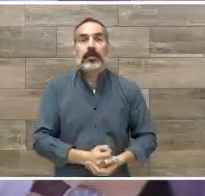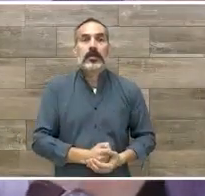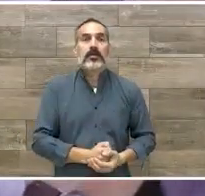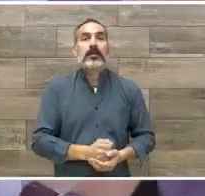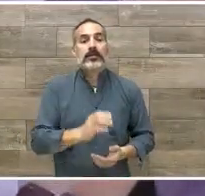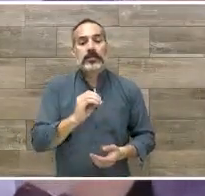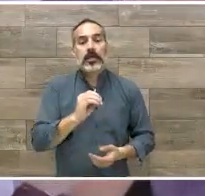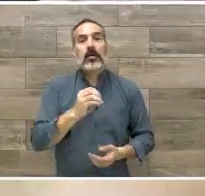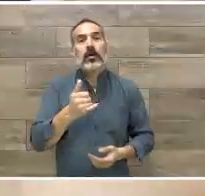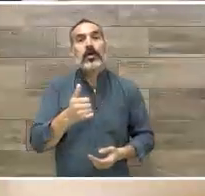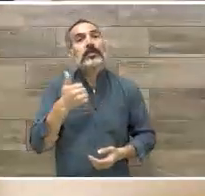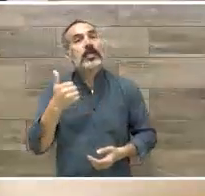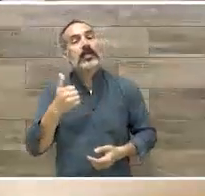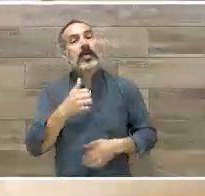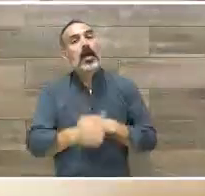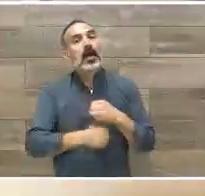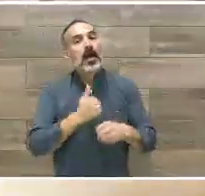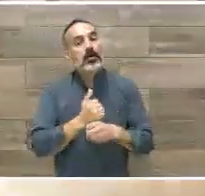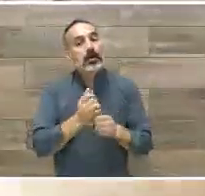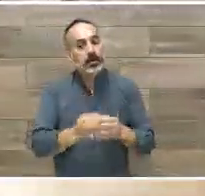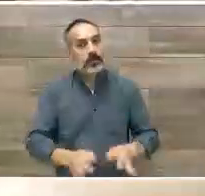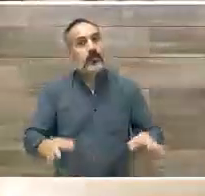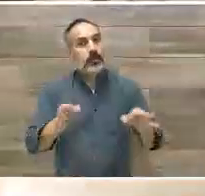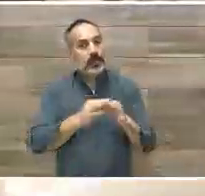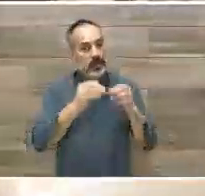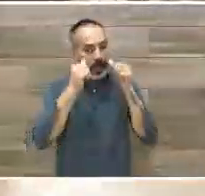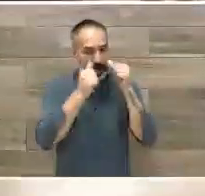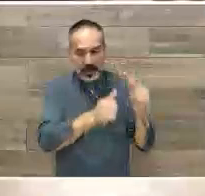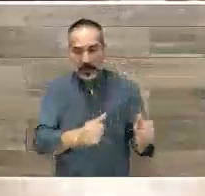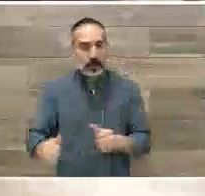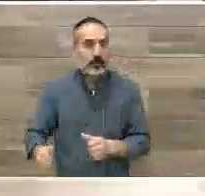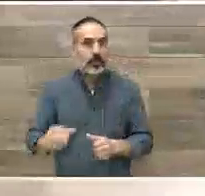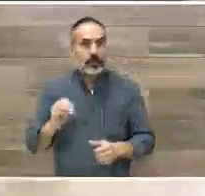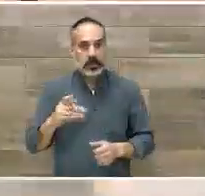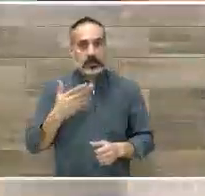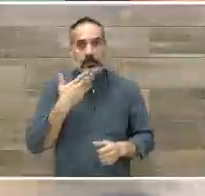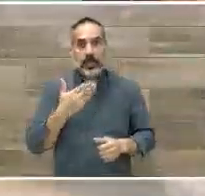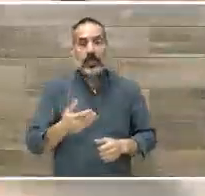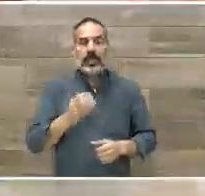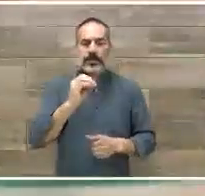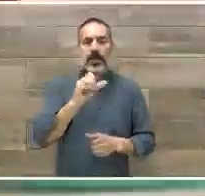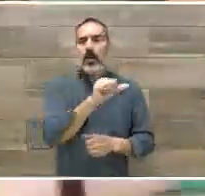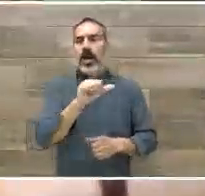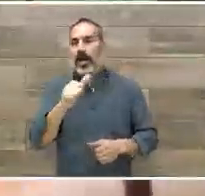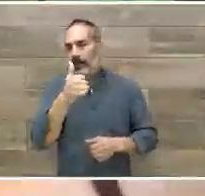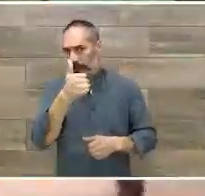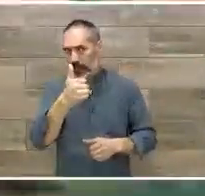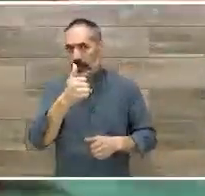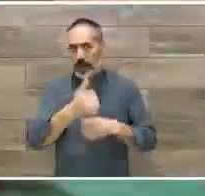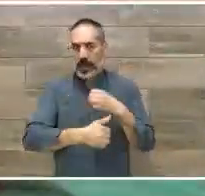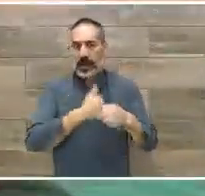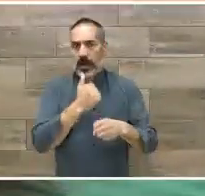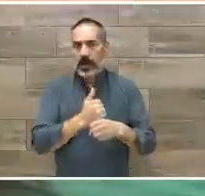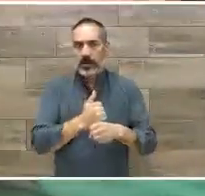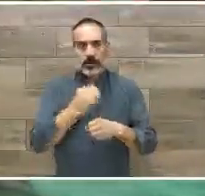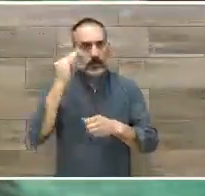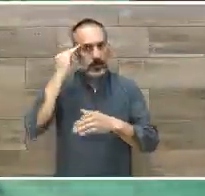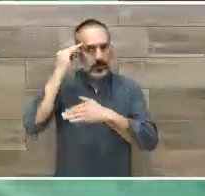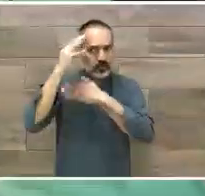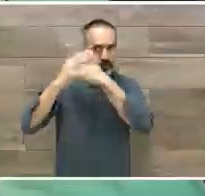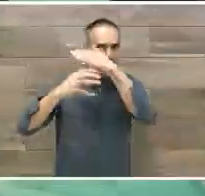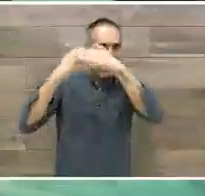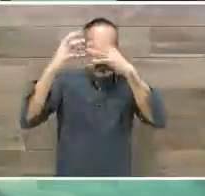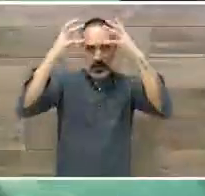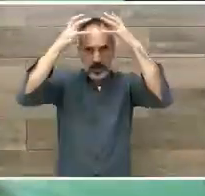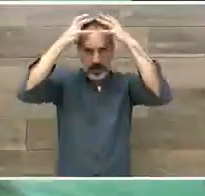años. Su importancia radica en que en esta franja de edad se desarrollan y maduran habilidades cognitivas,